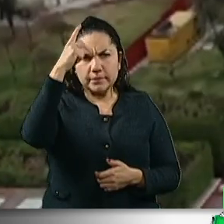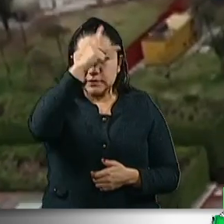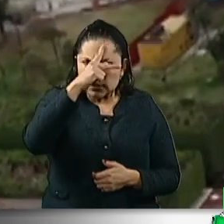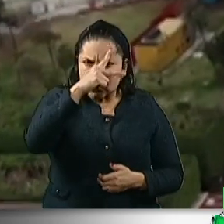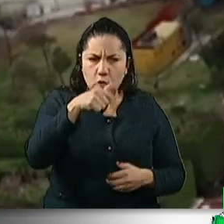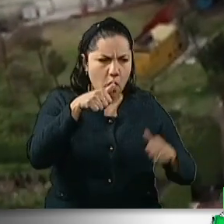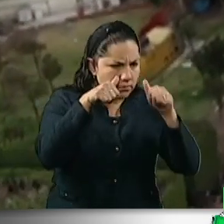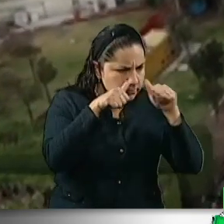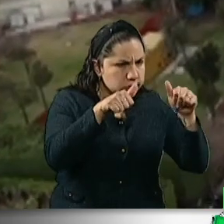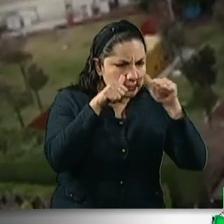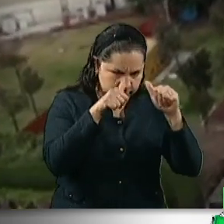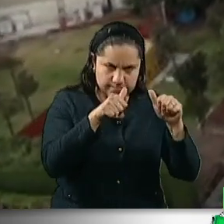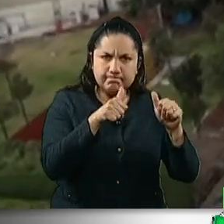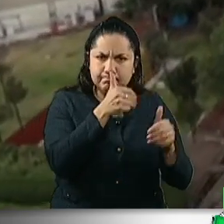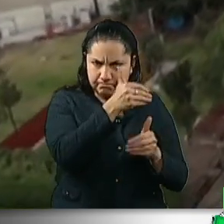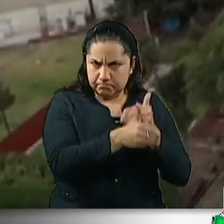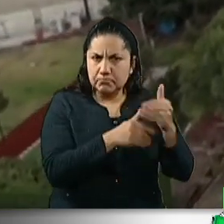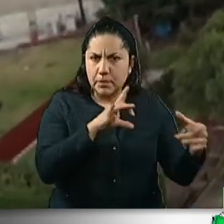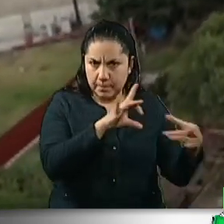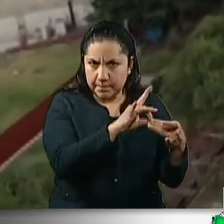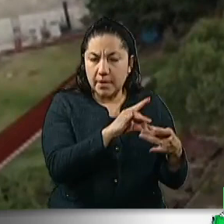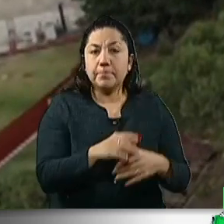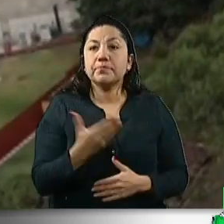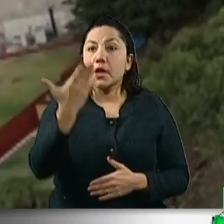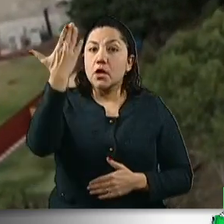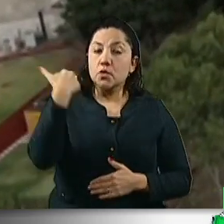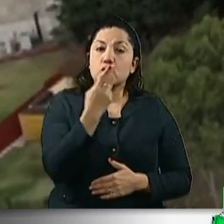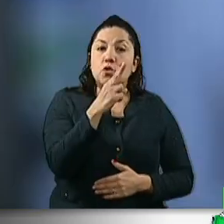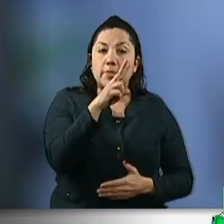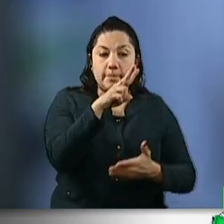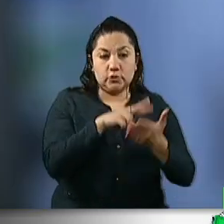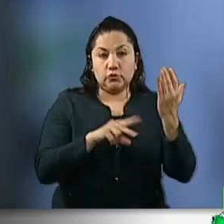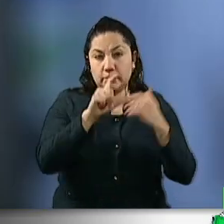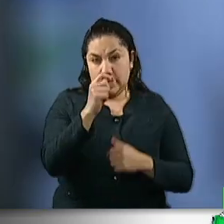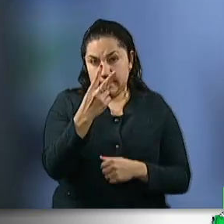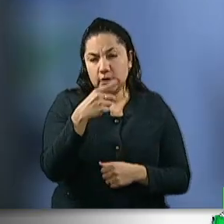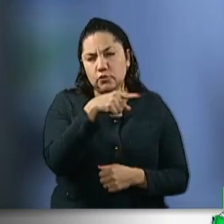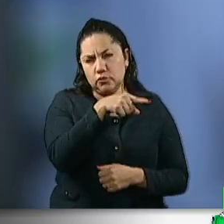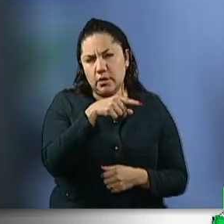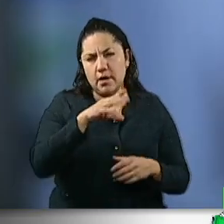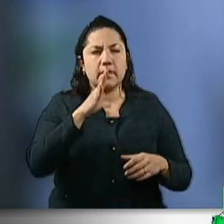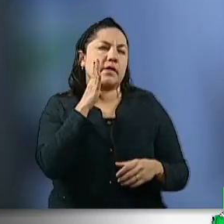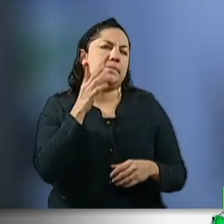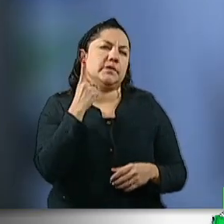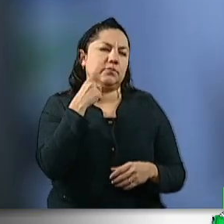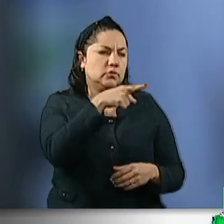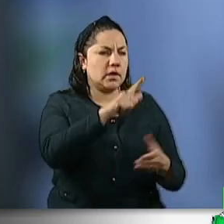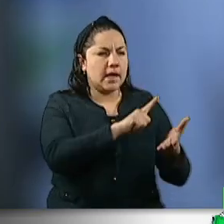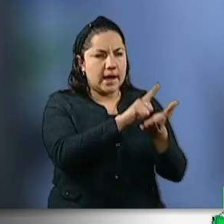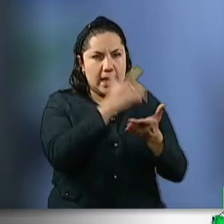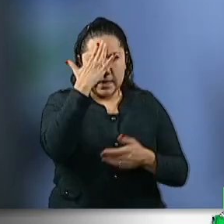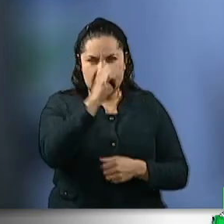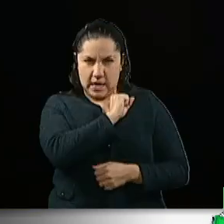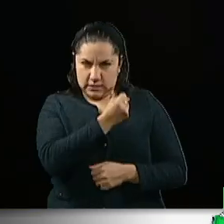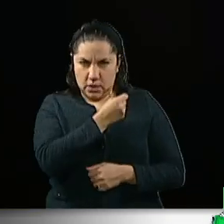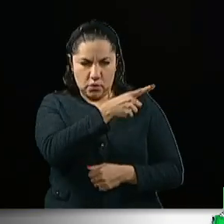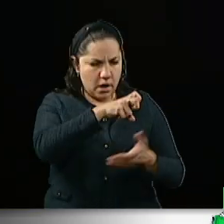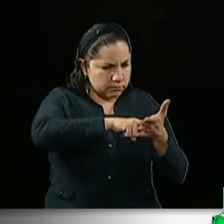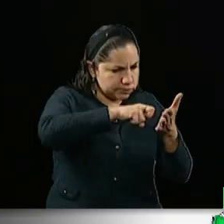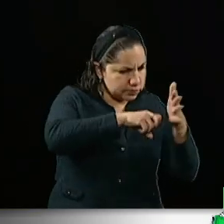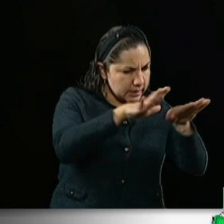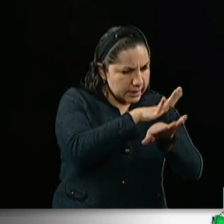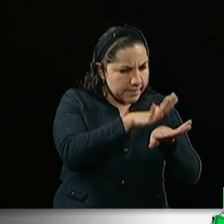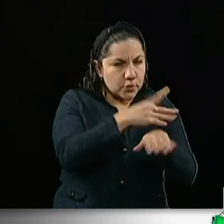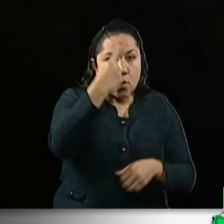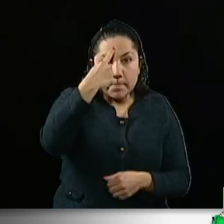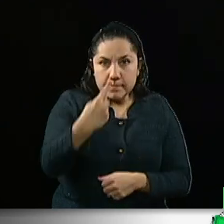En abril del 2022, la Cámara de Diputados avaló reformas a la Ley General de Salud a fin de establecer la salud mental y la prevención